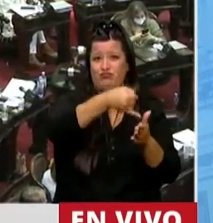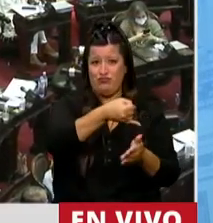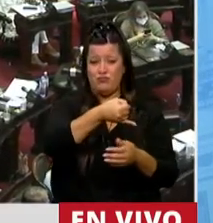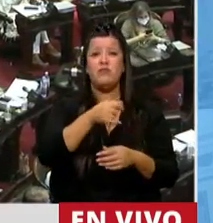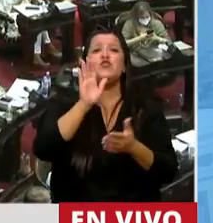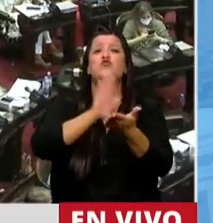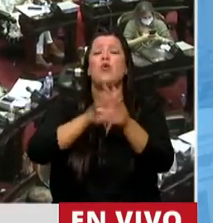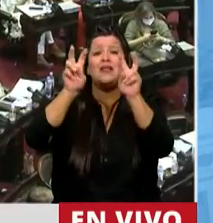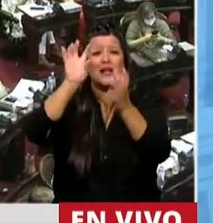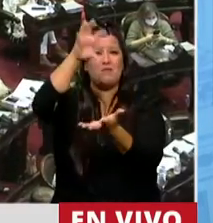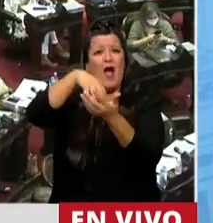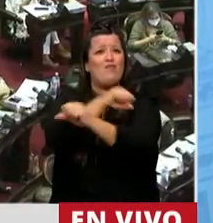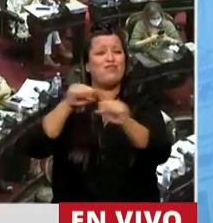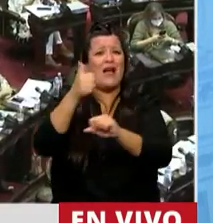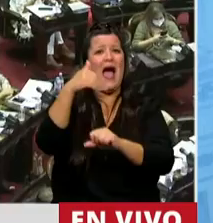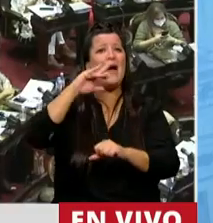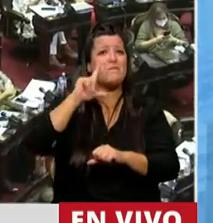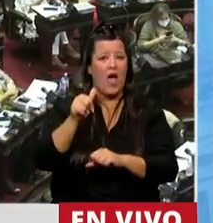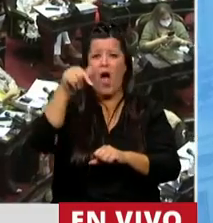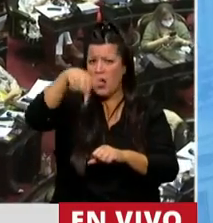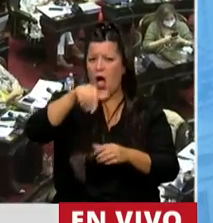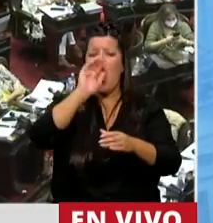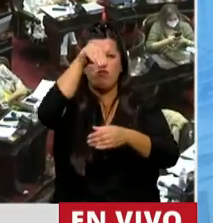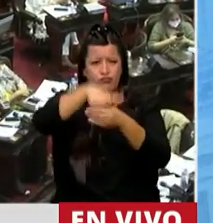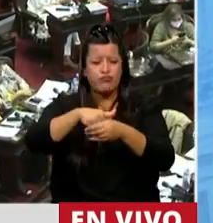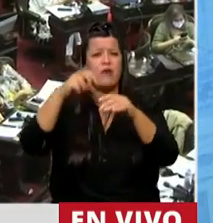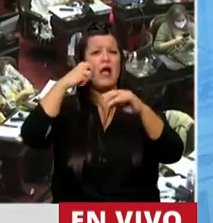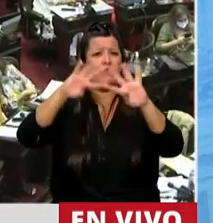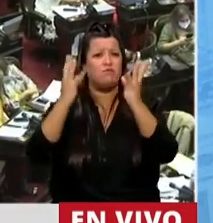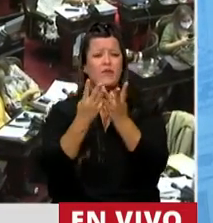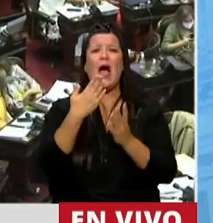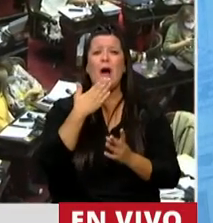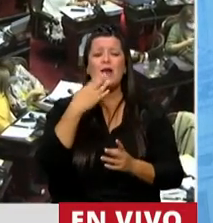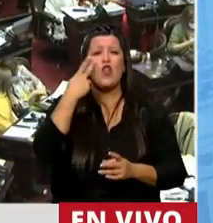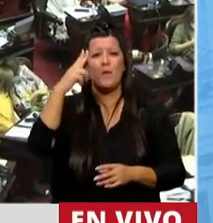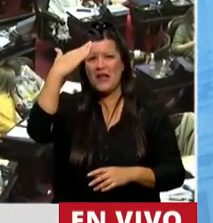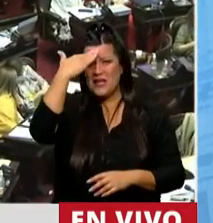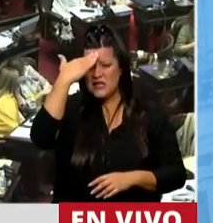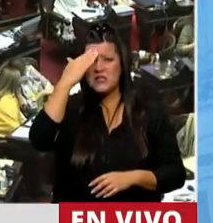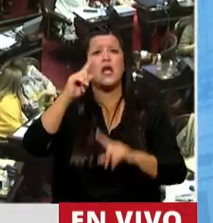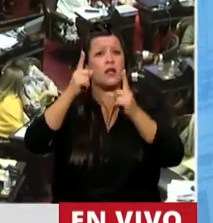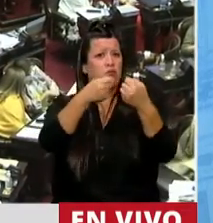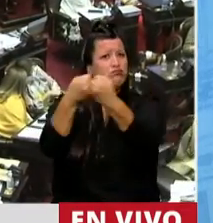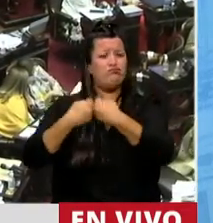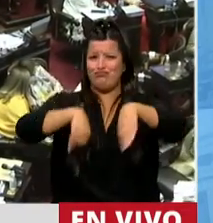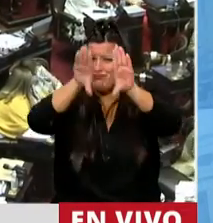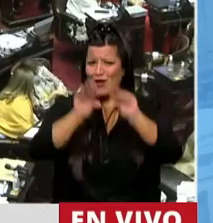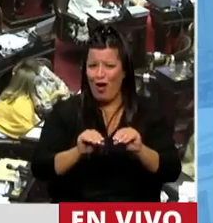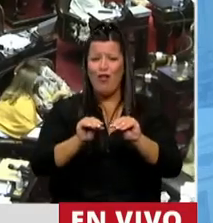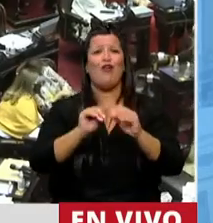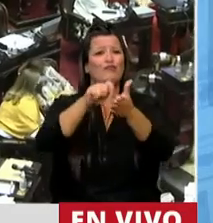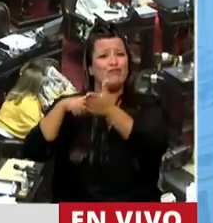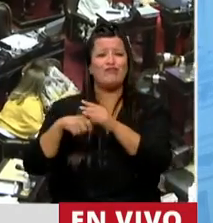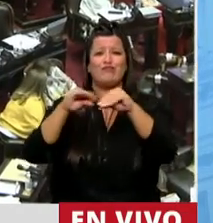que tiene que ver con la AMIA, se votó aquí en la Cámara de Diputados en abril del 2015, también por unanimidad con